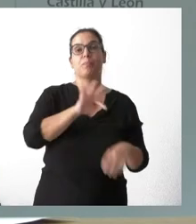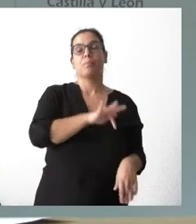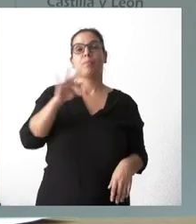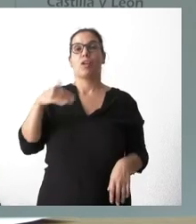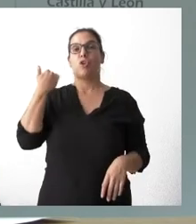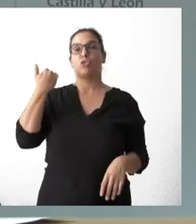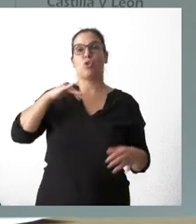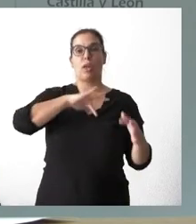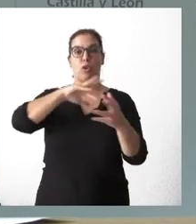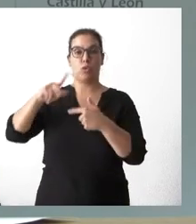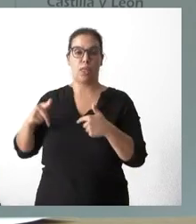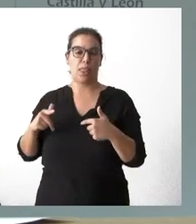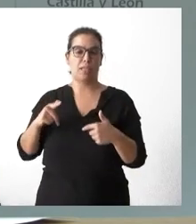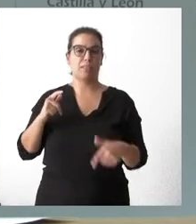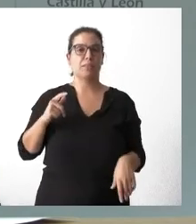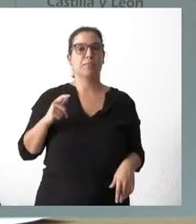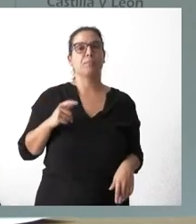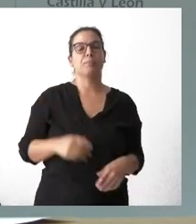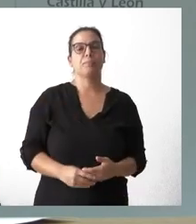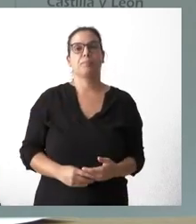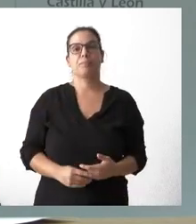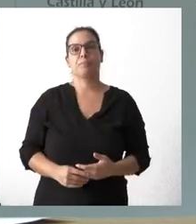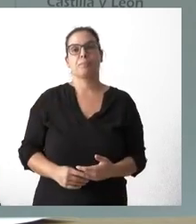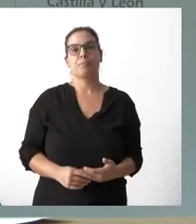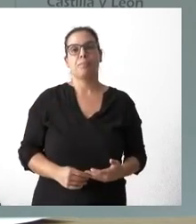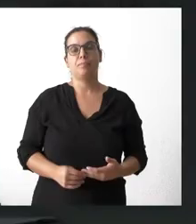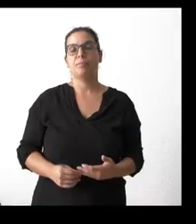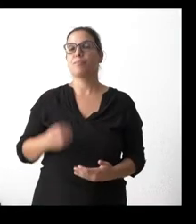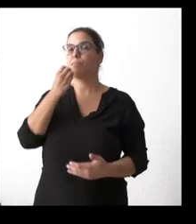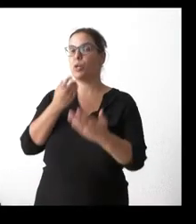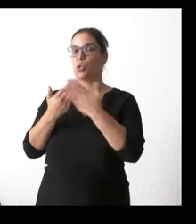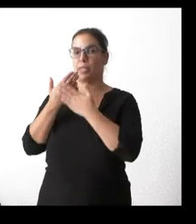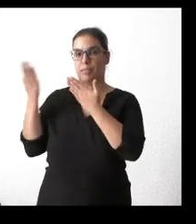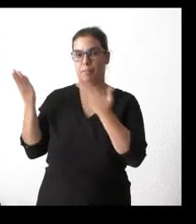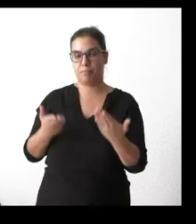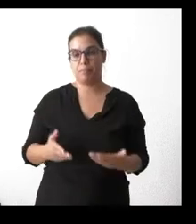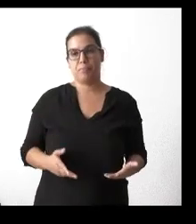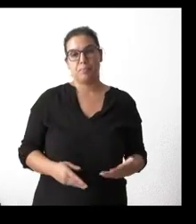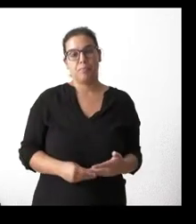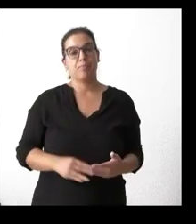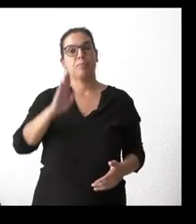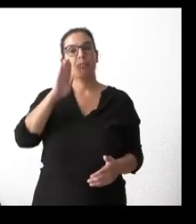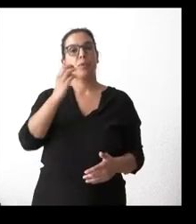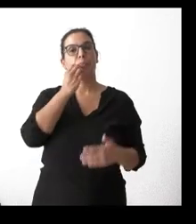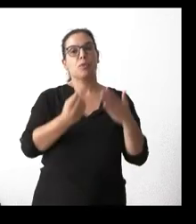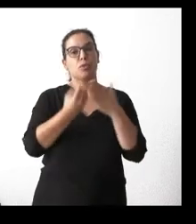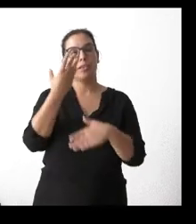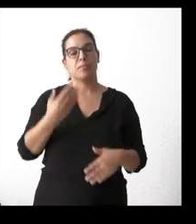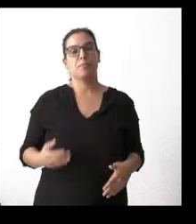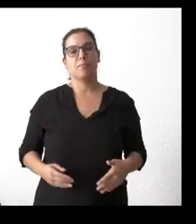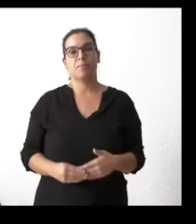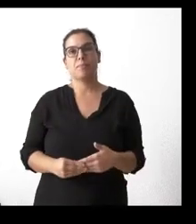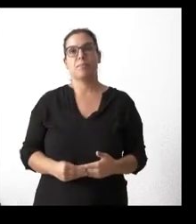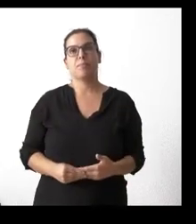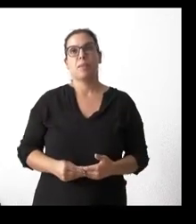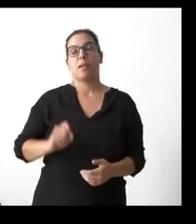tenemos, como es habitual, a Sergio García. Sergio, buenos días. Adelante. Hola, buenos días. Yo, en primer